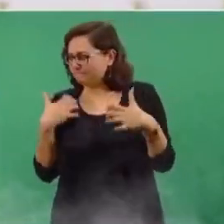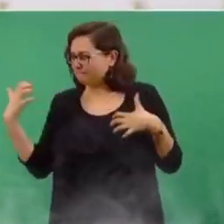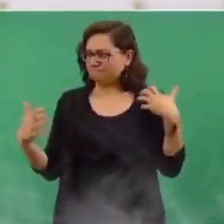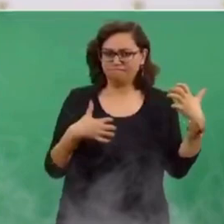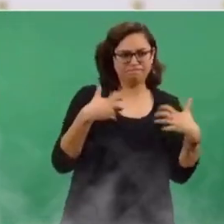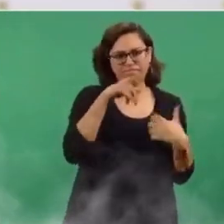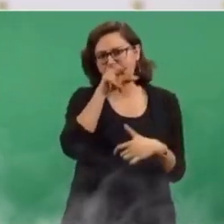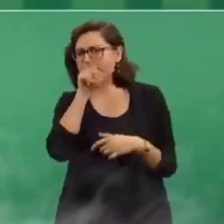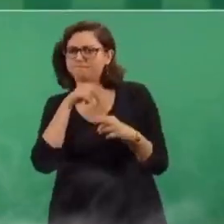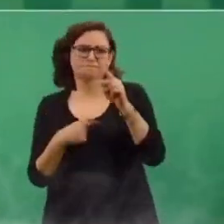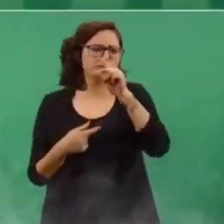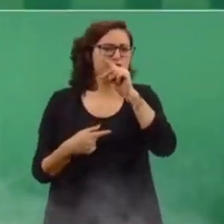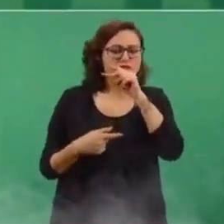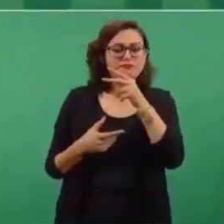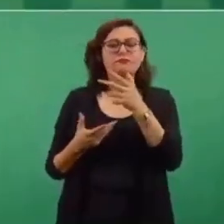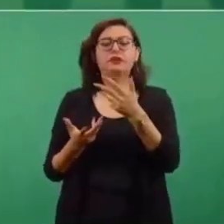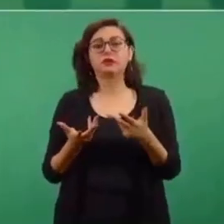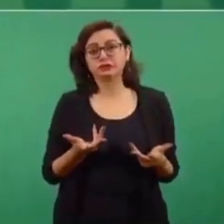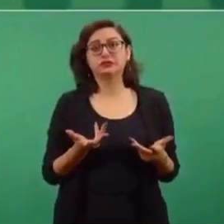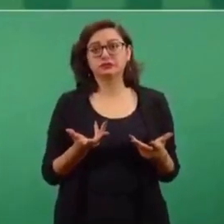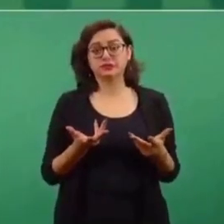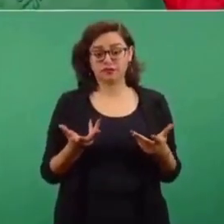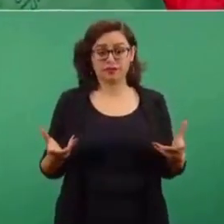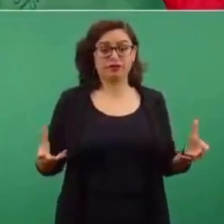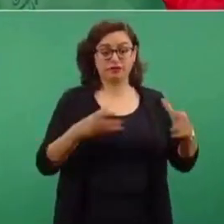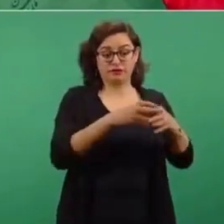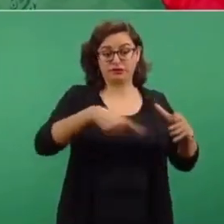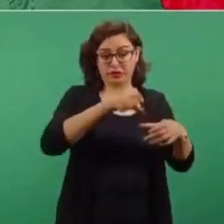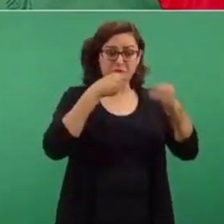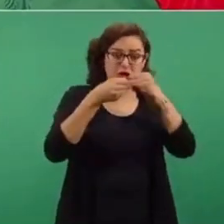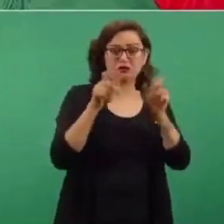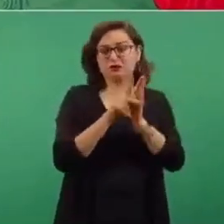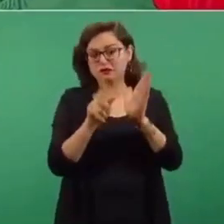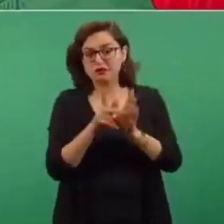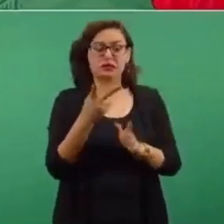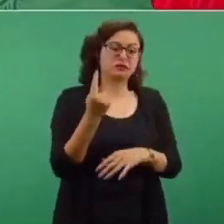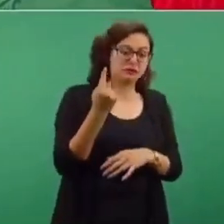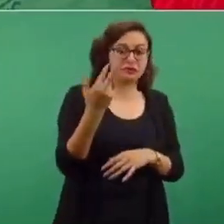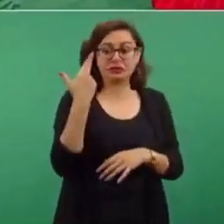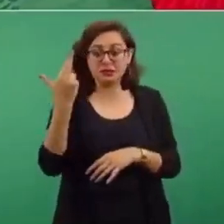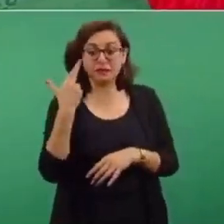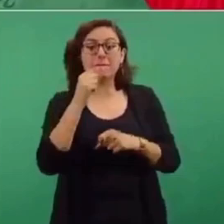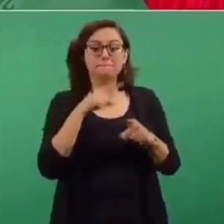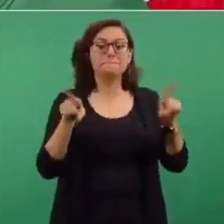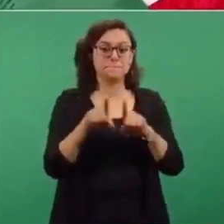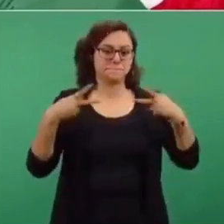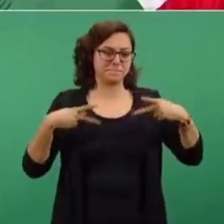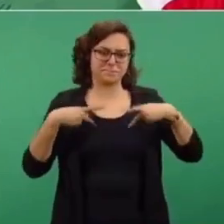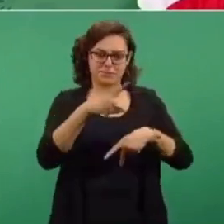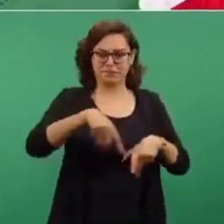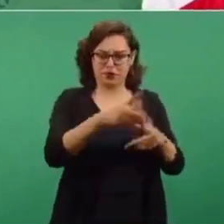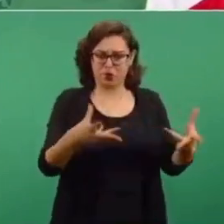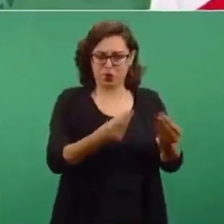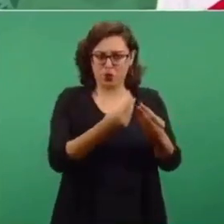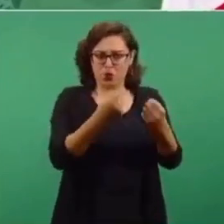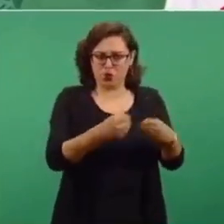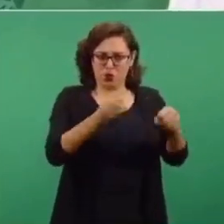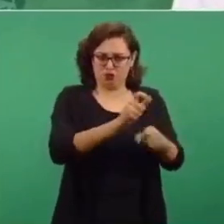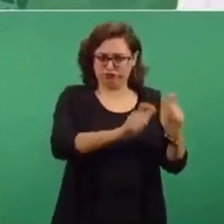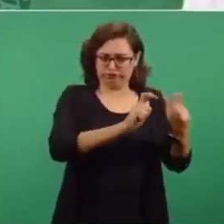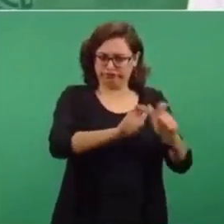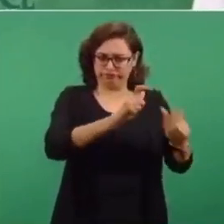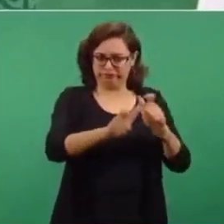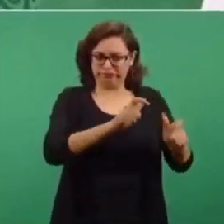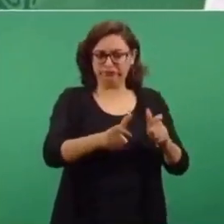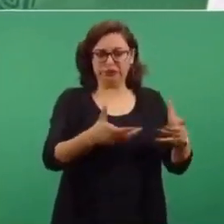los voceros como los que están detrás, los que están financiando